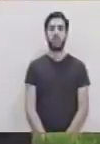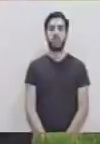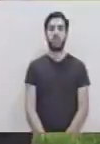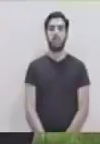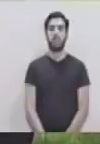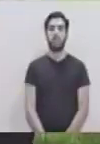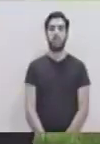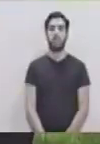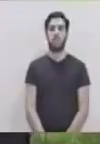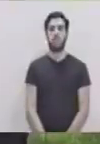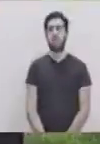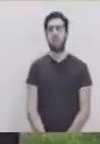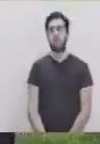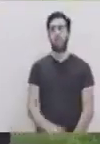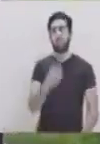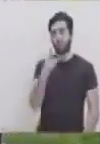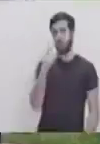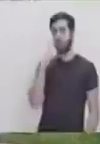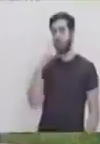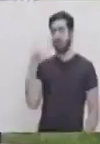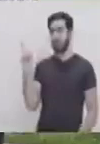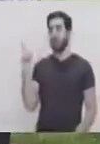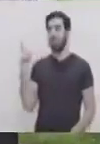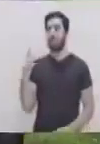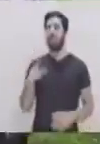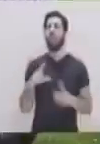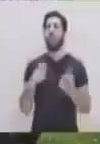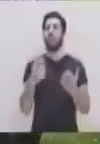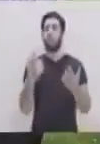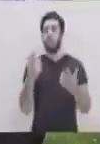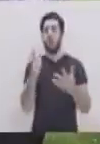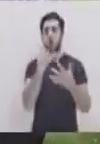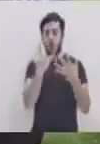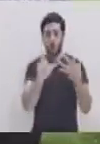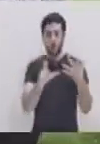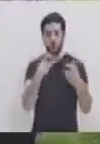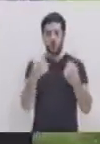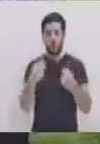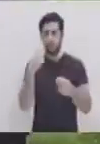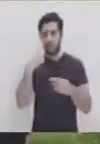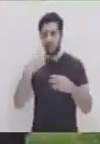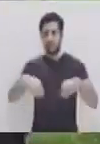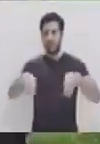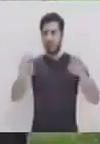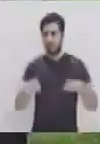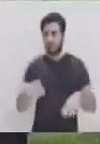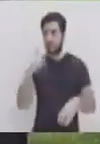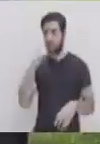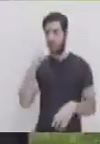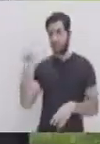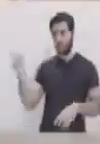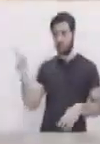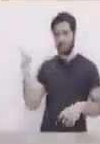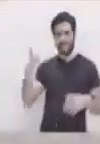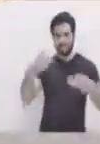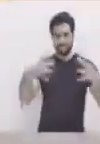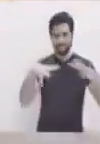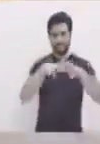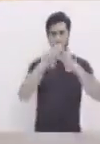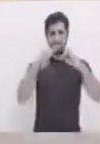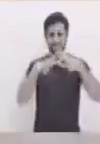En cuanto a la jarsia, destaca por la elaboración de petates, productos de sestería,